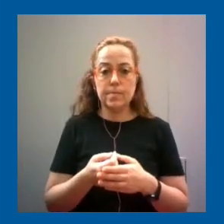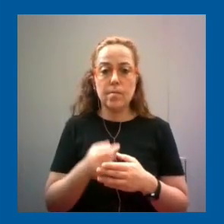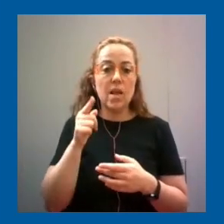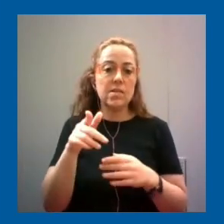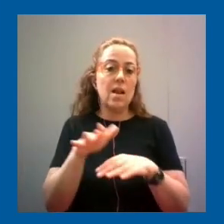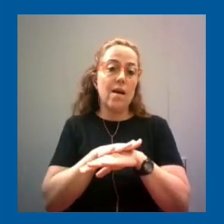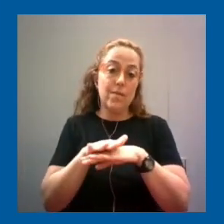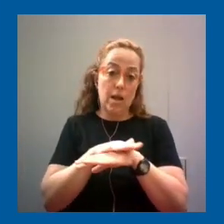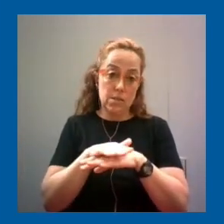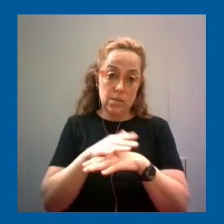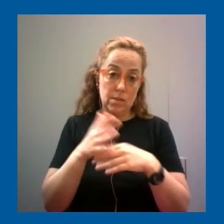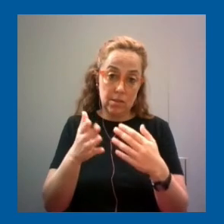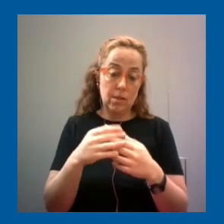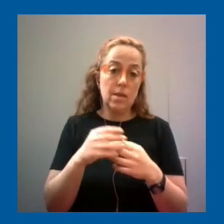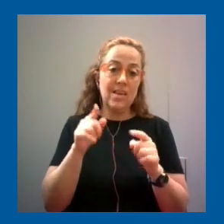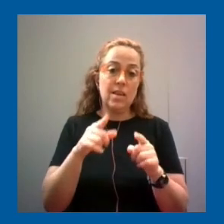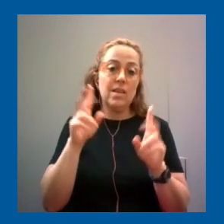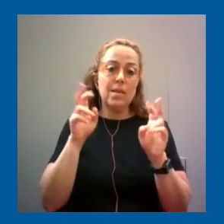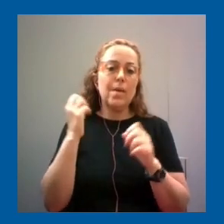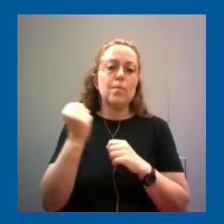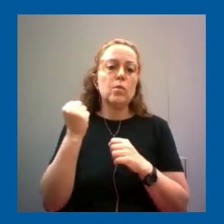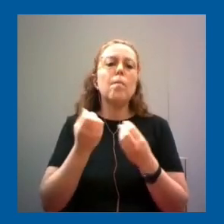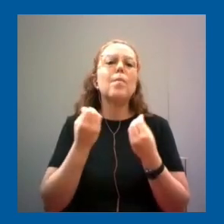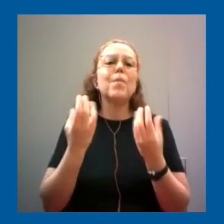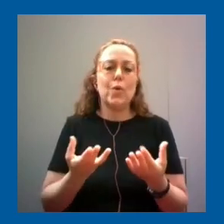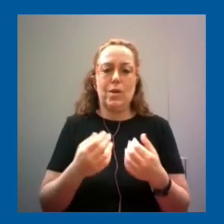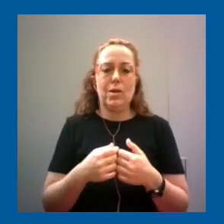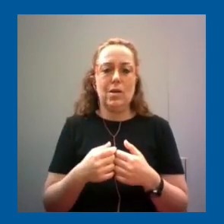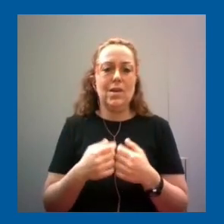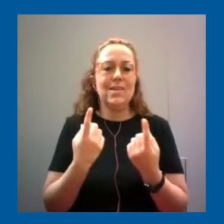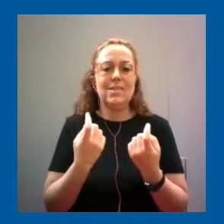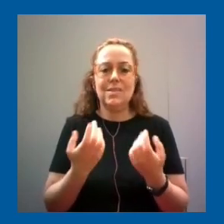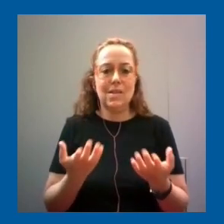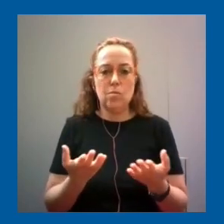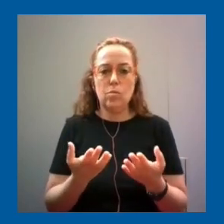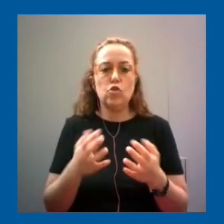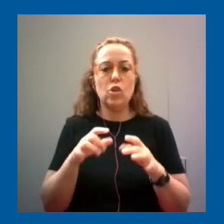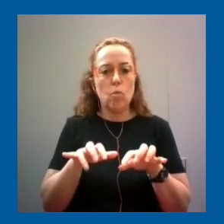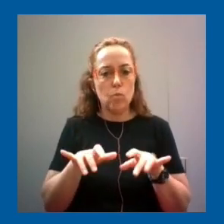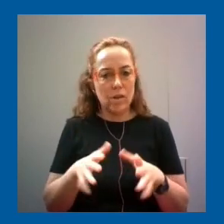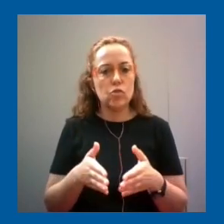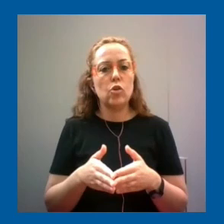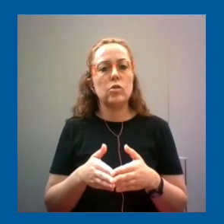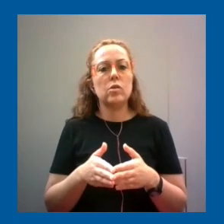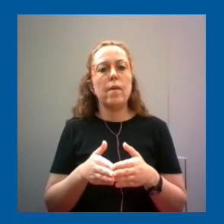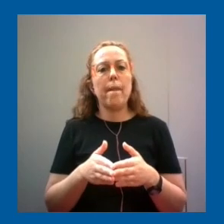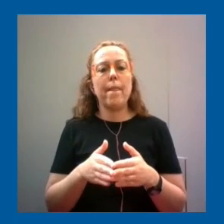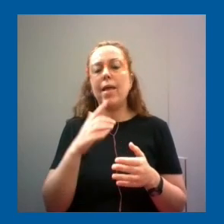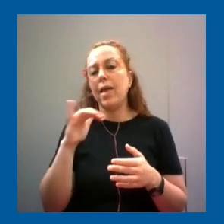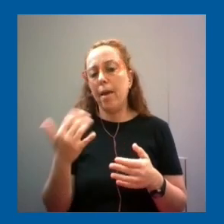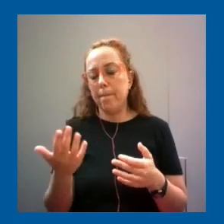de la importancia de por qué necesitamos la computación. Entonces, vamos a ejemplos.